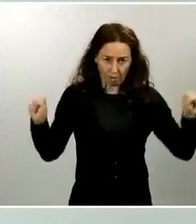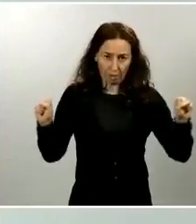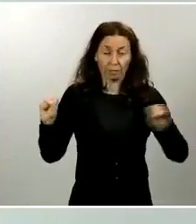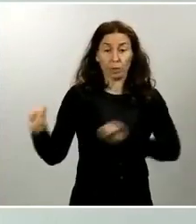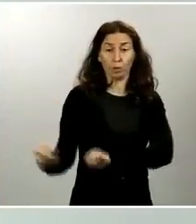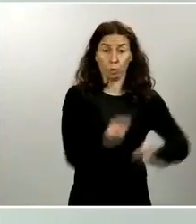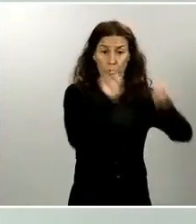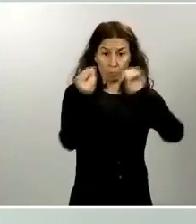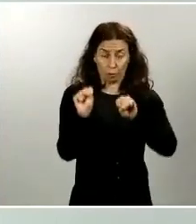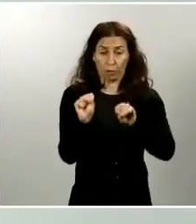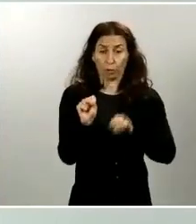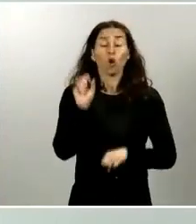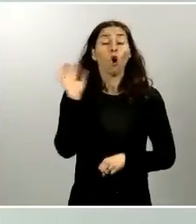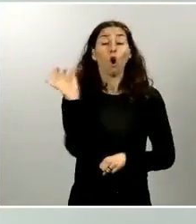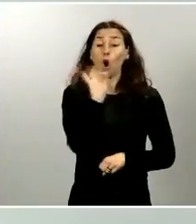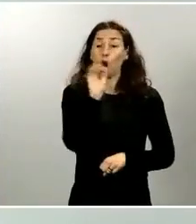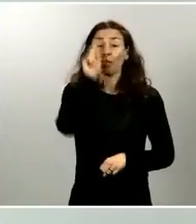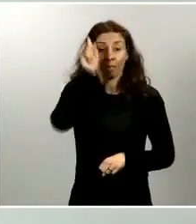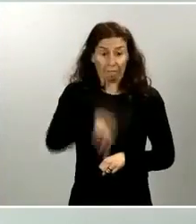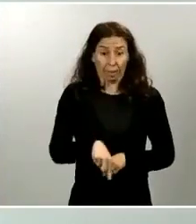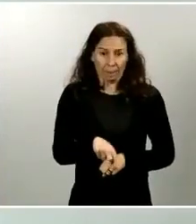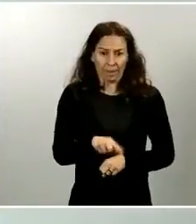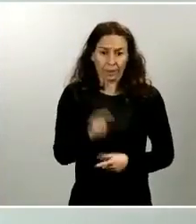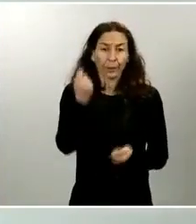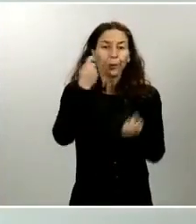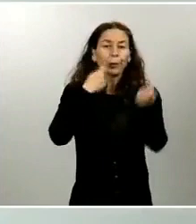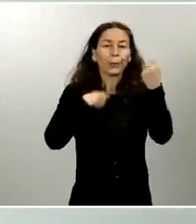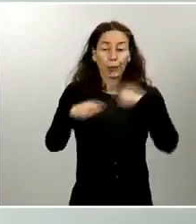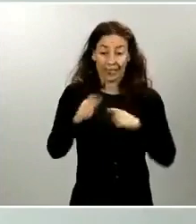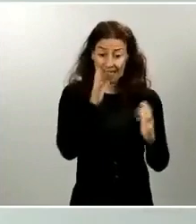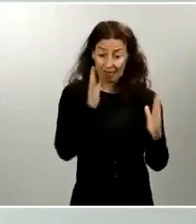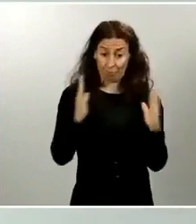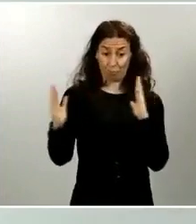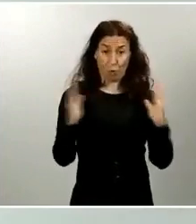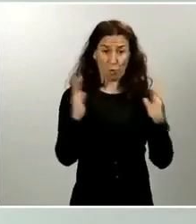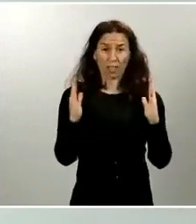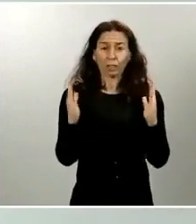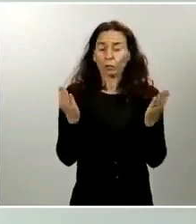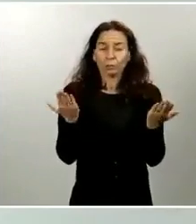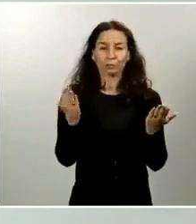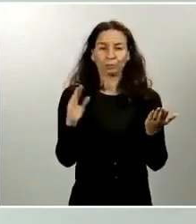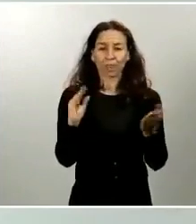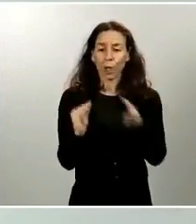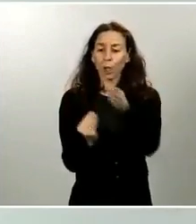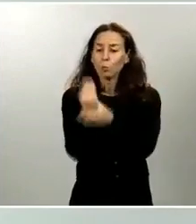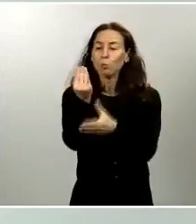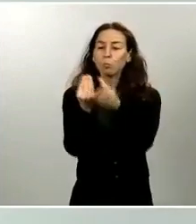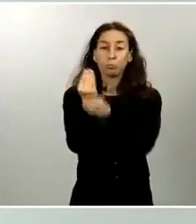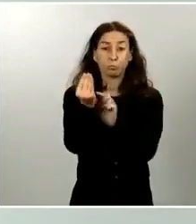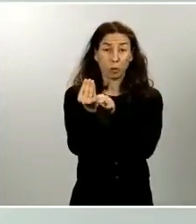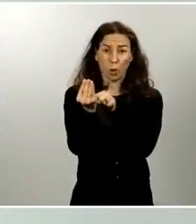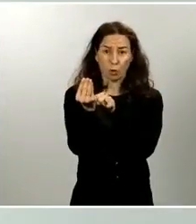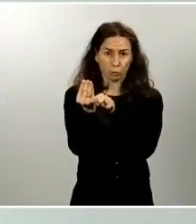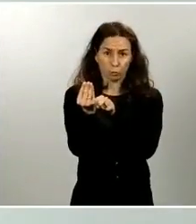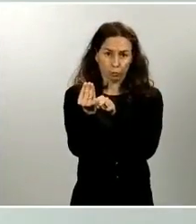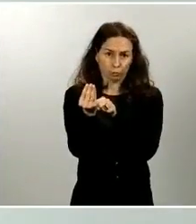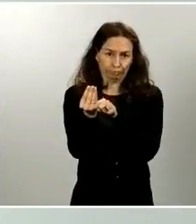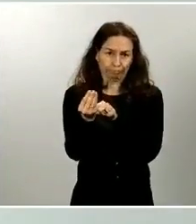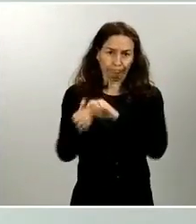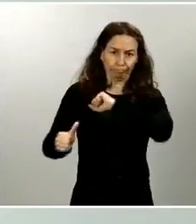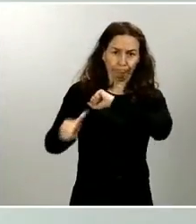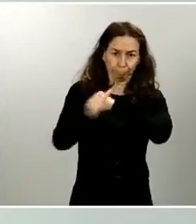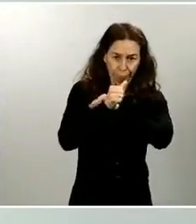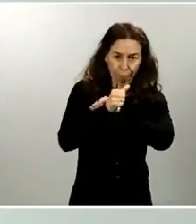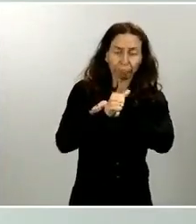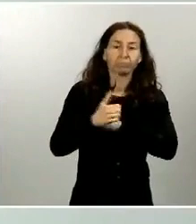ciberestafas relacionadas con la venta en estos momentos de todo tipo de productos fraudulentos para prevenir o